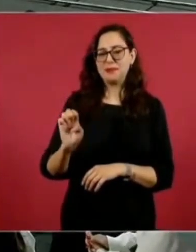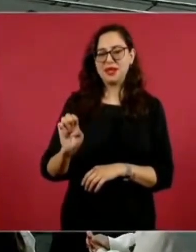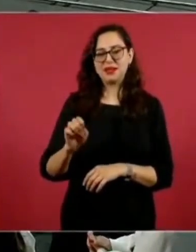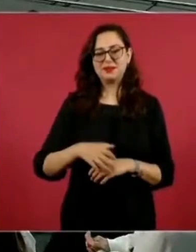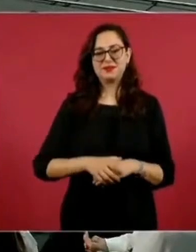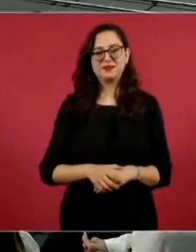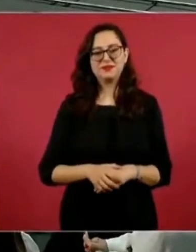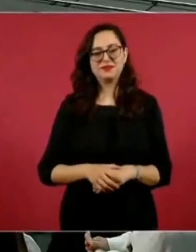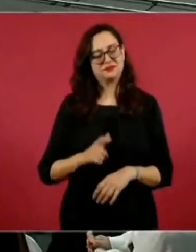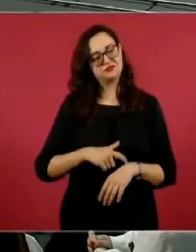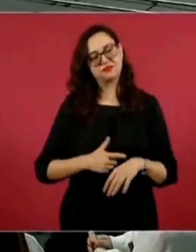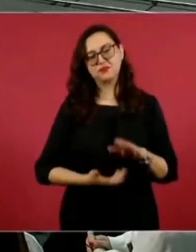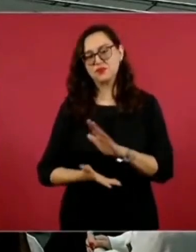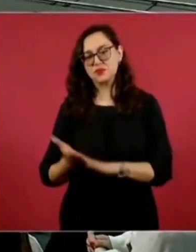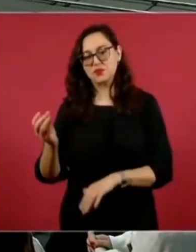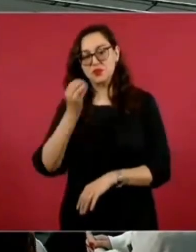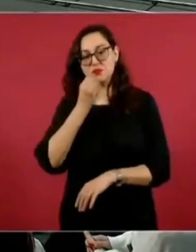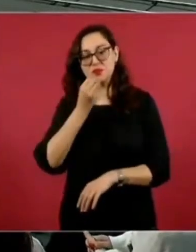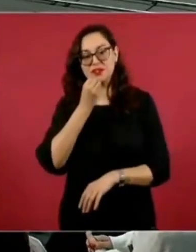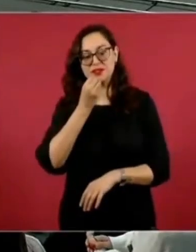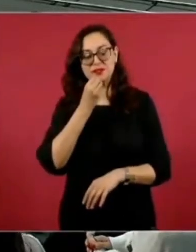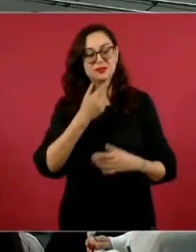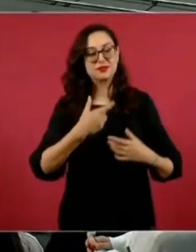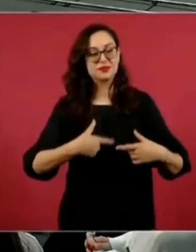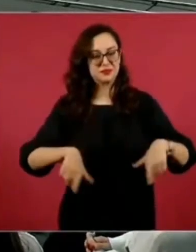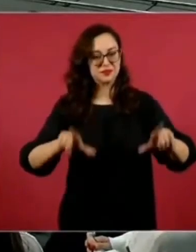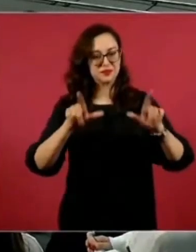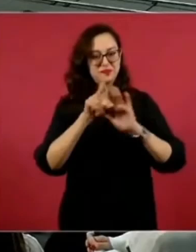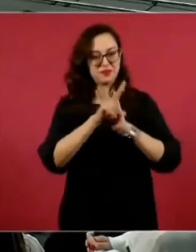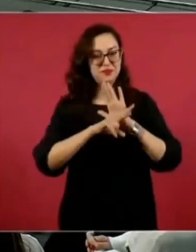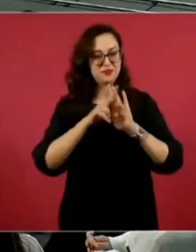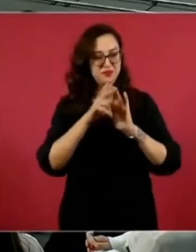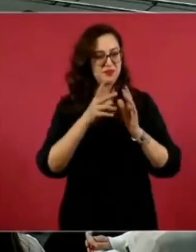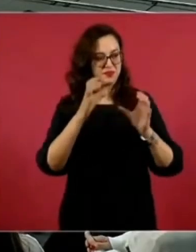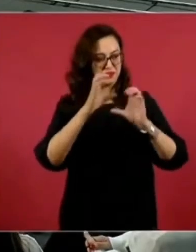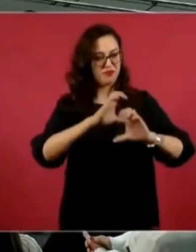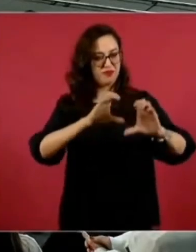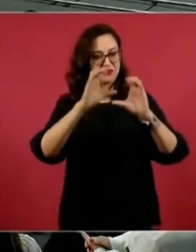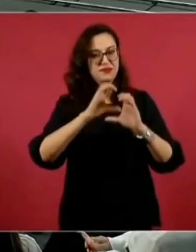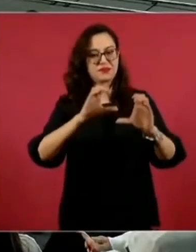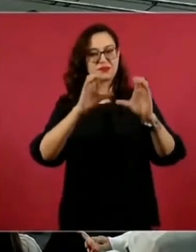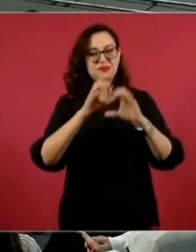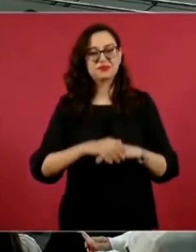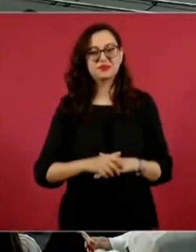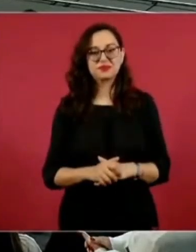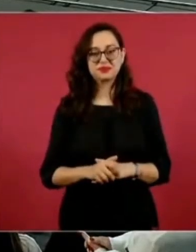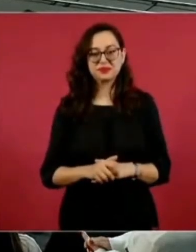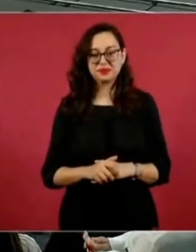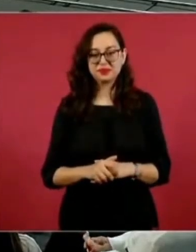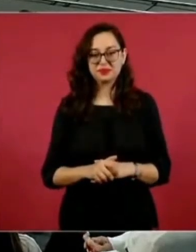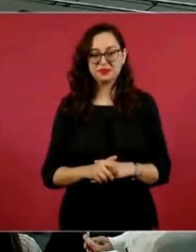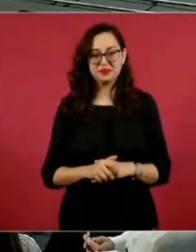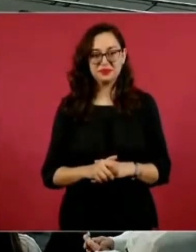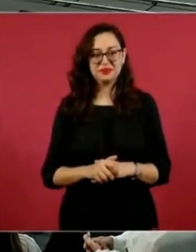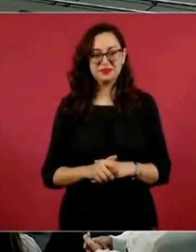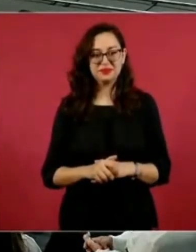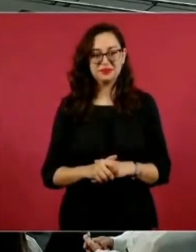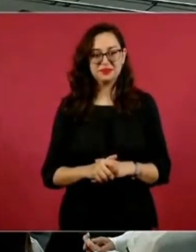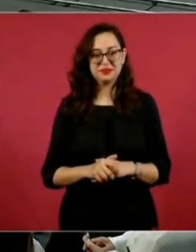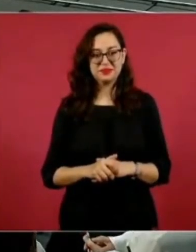Ya nos vamos a desayunar con esa. A ver, ¿cómo es esa? Es la de Firme, ¿verdad?